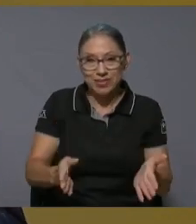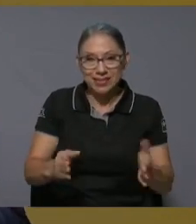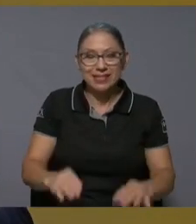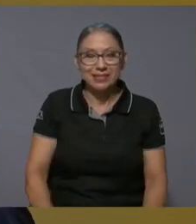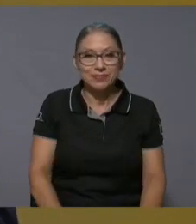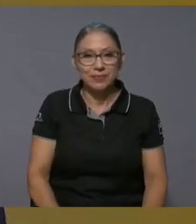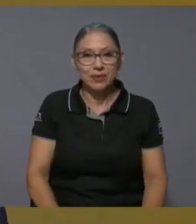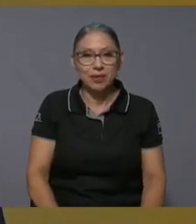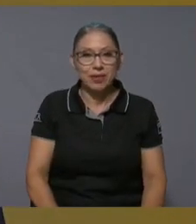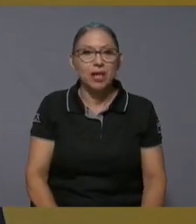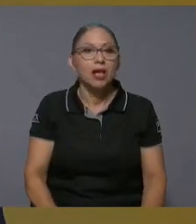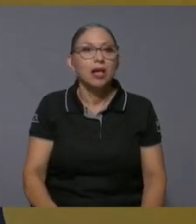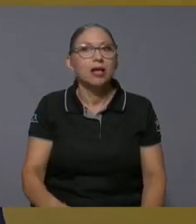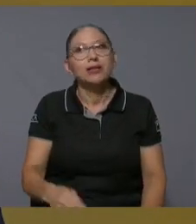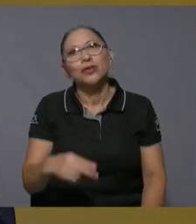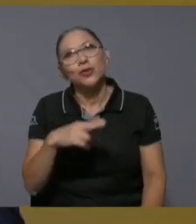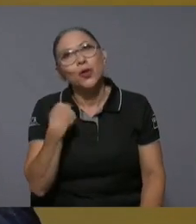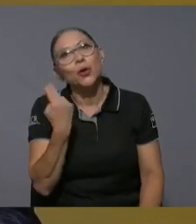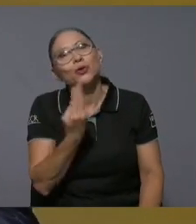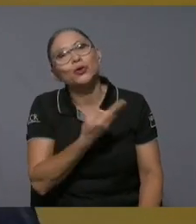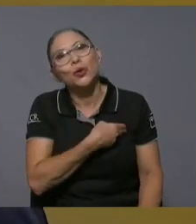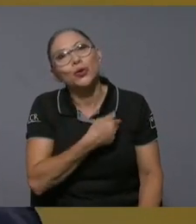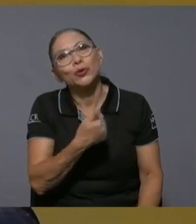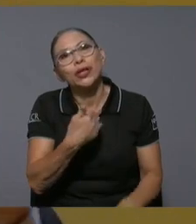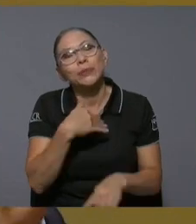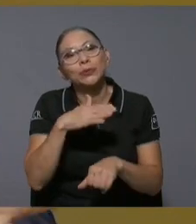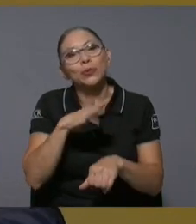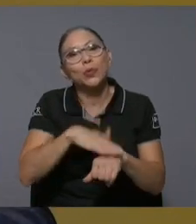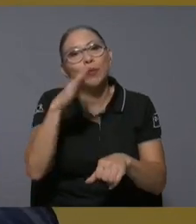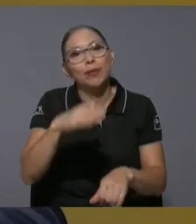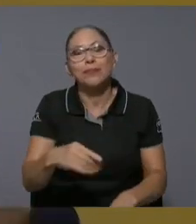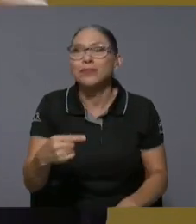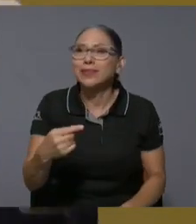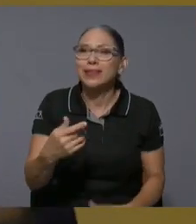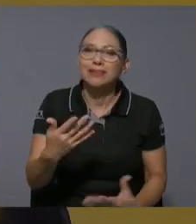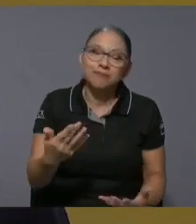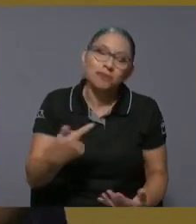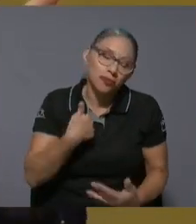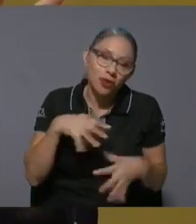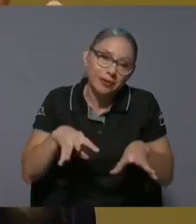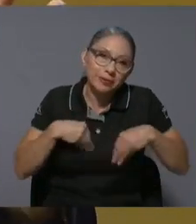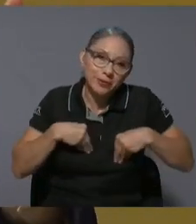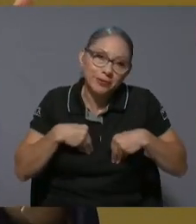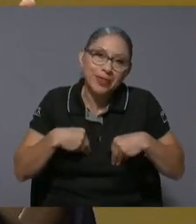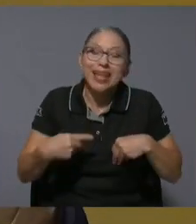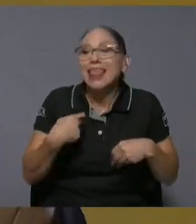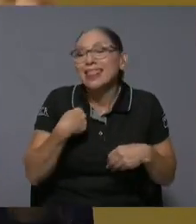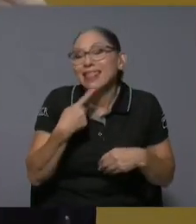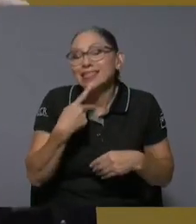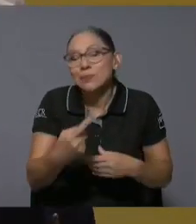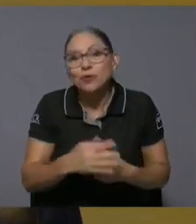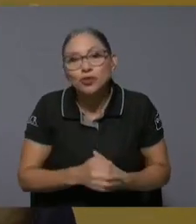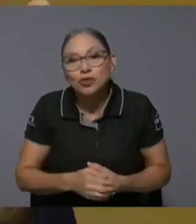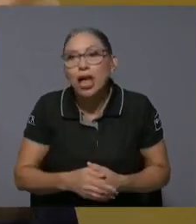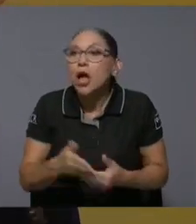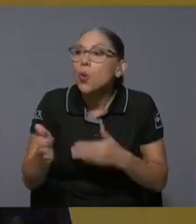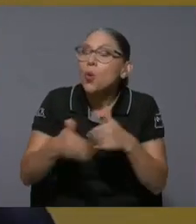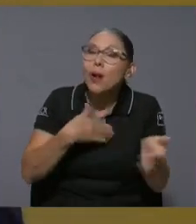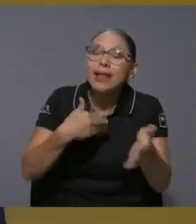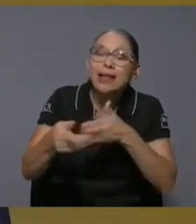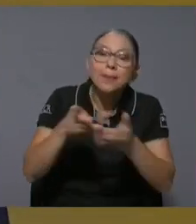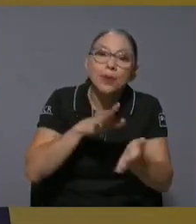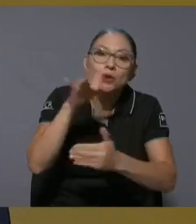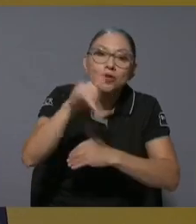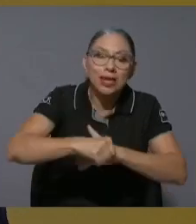siempre lo asumo como una culpa y decimos bueno es que cualquier proyecto de infraestructura detona desarrollo y detona